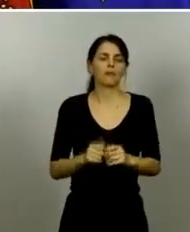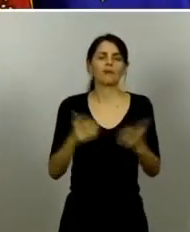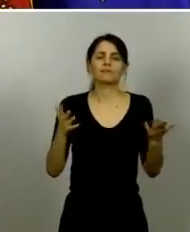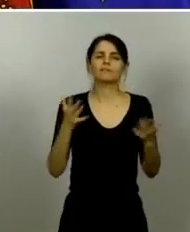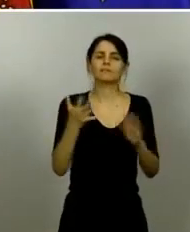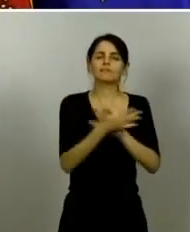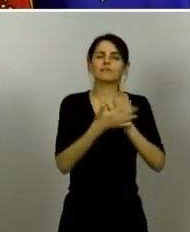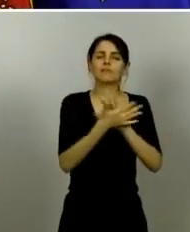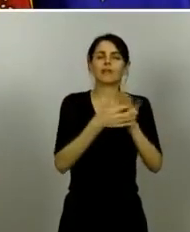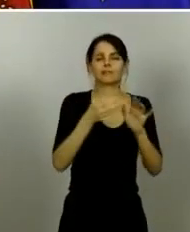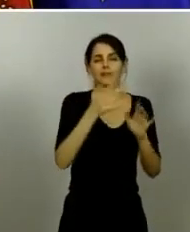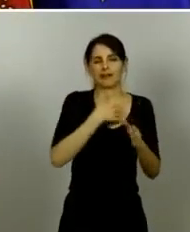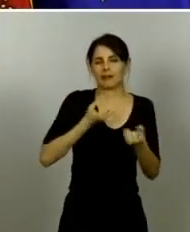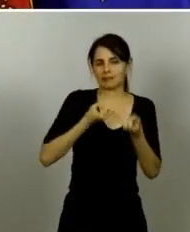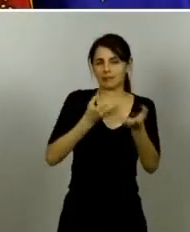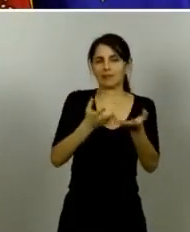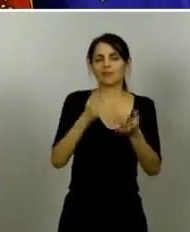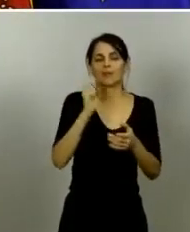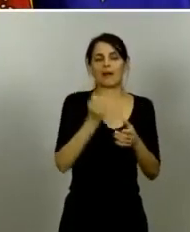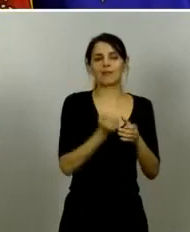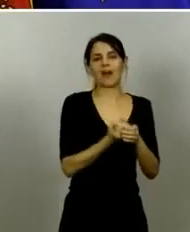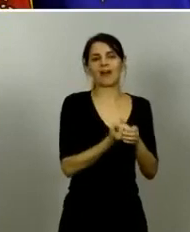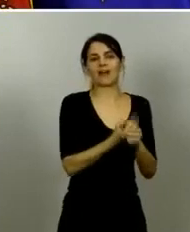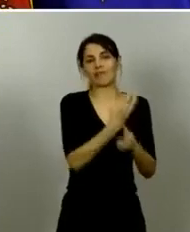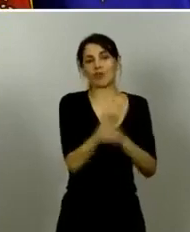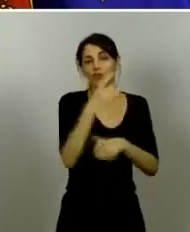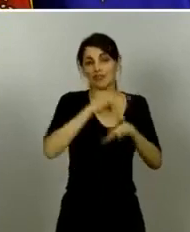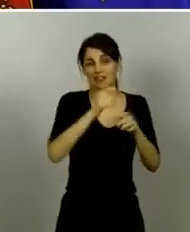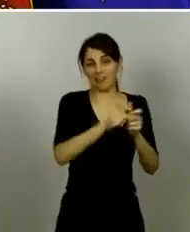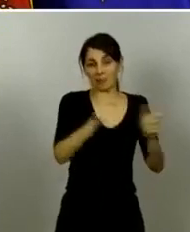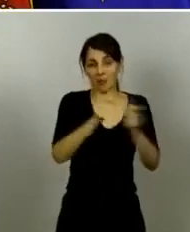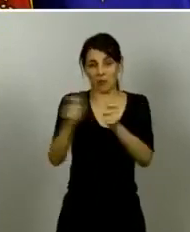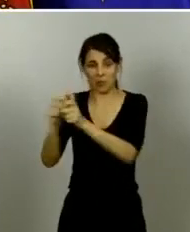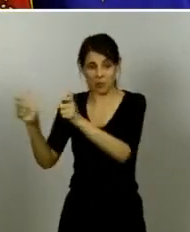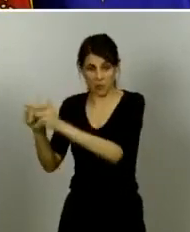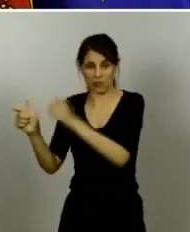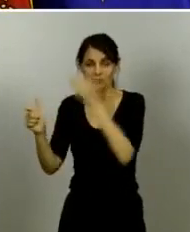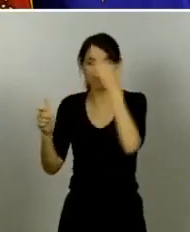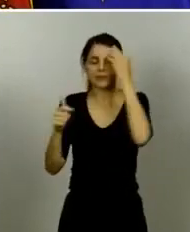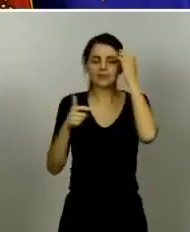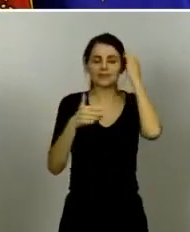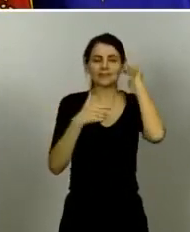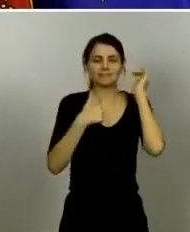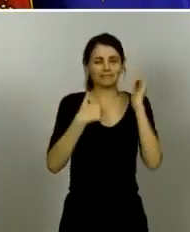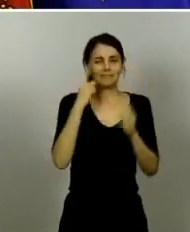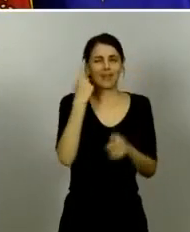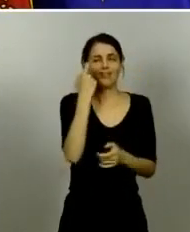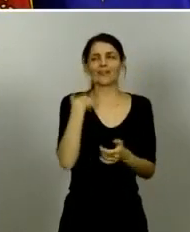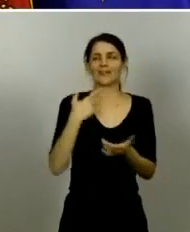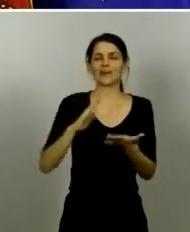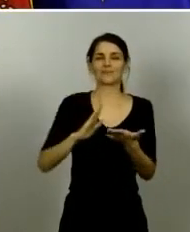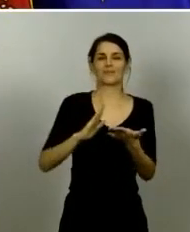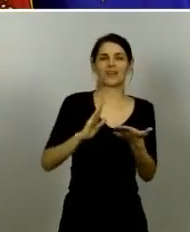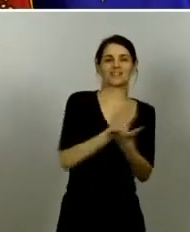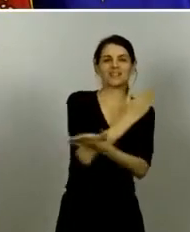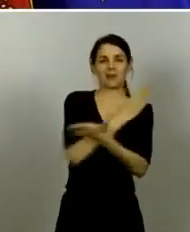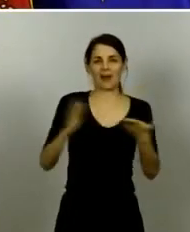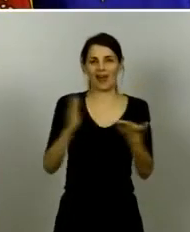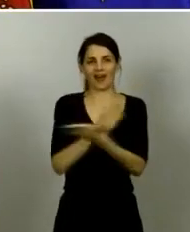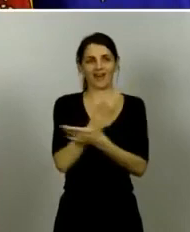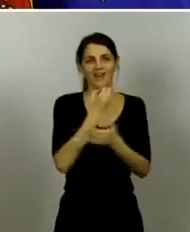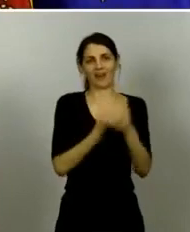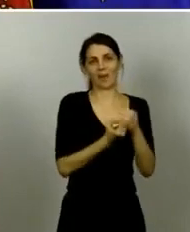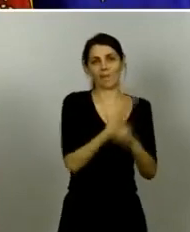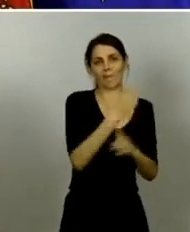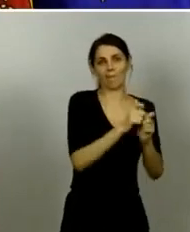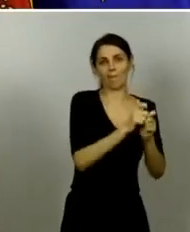yo haría una diferenciación entre brotes rebrotes epidemias a veces hay mucha confusión para que exista un rebrote